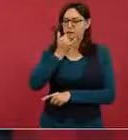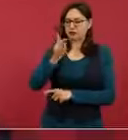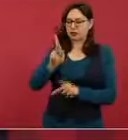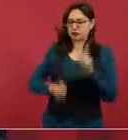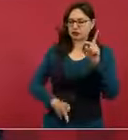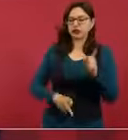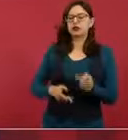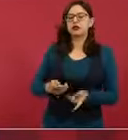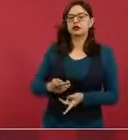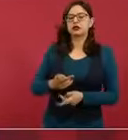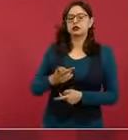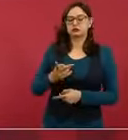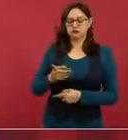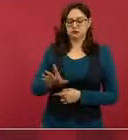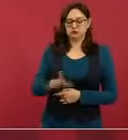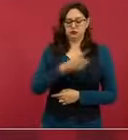algo,